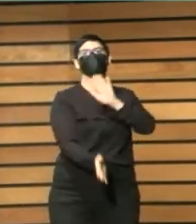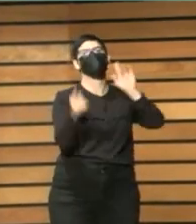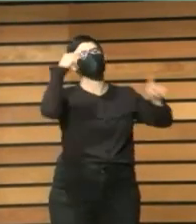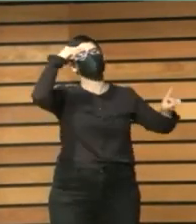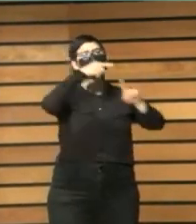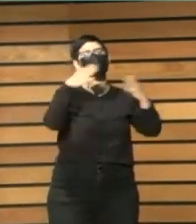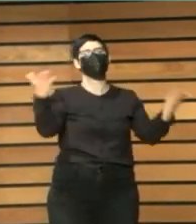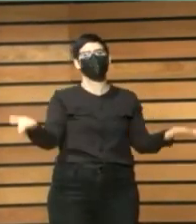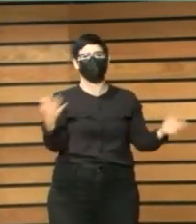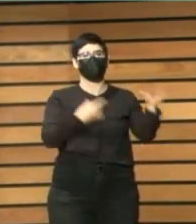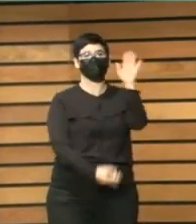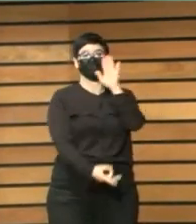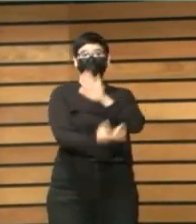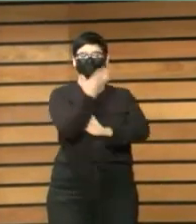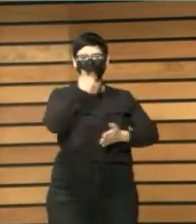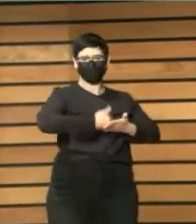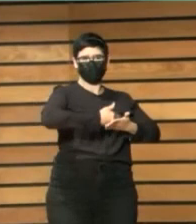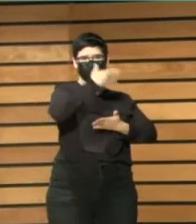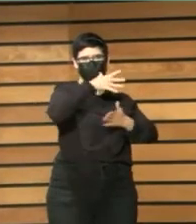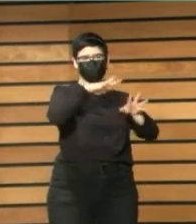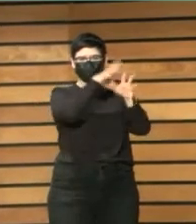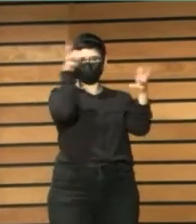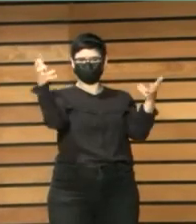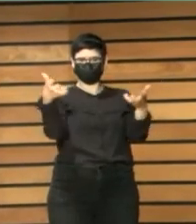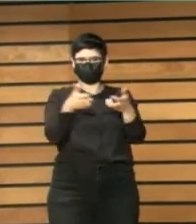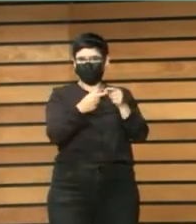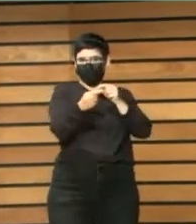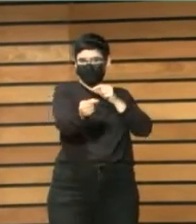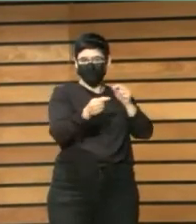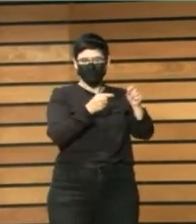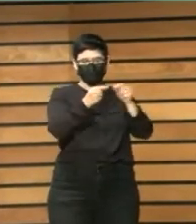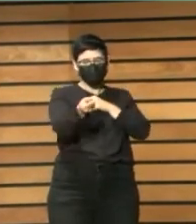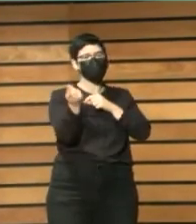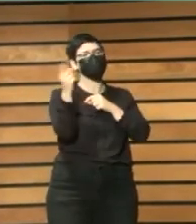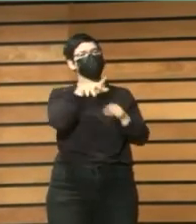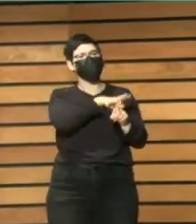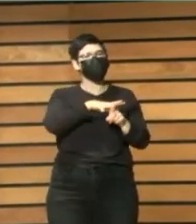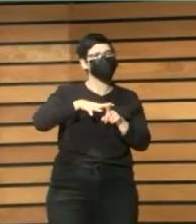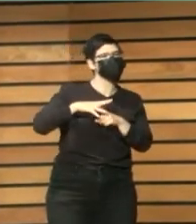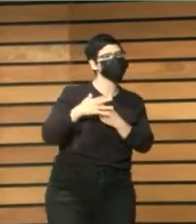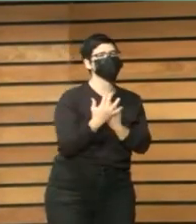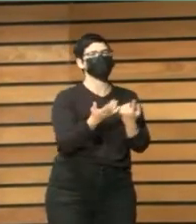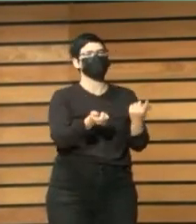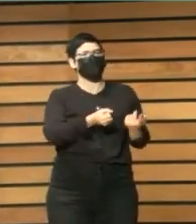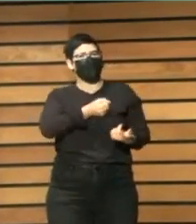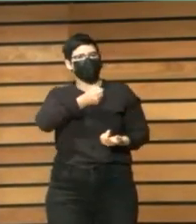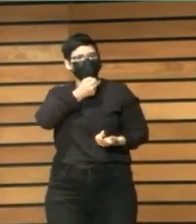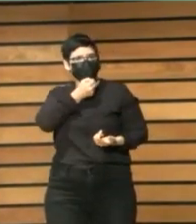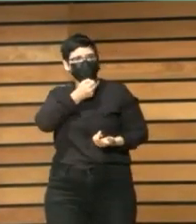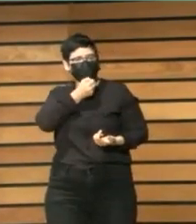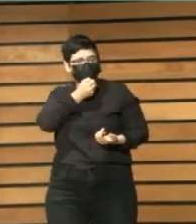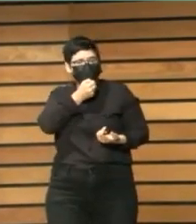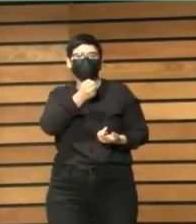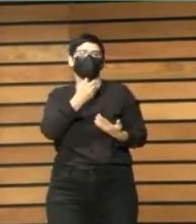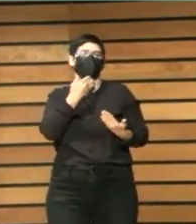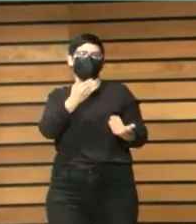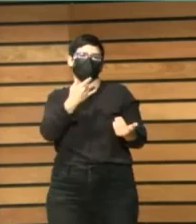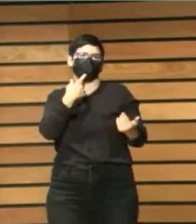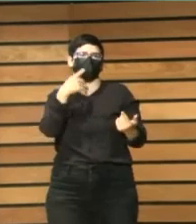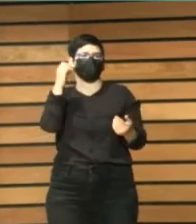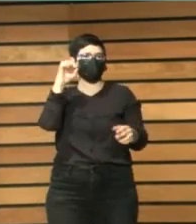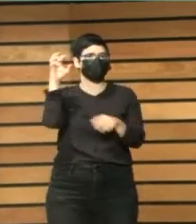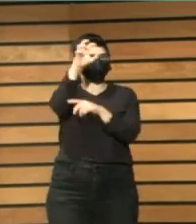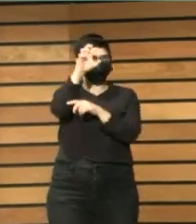textos escritos, audiovisuales, audio a través de podcast, etc. sobre información